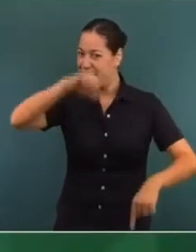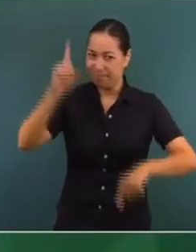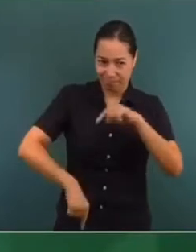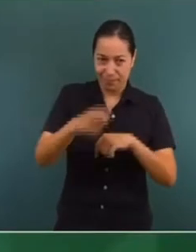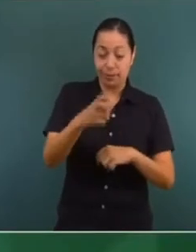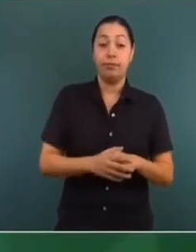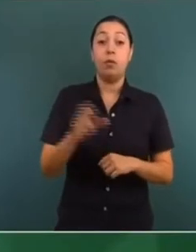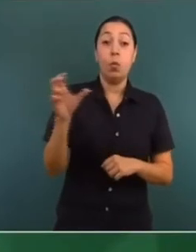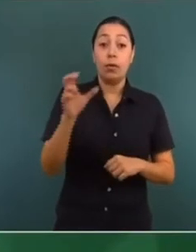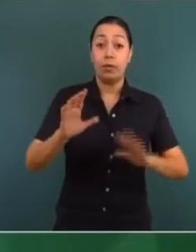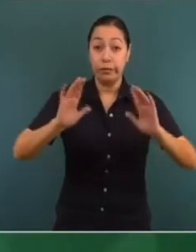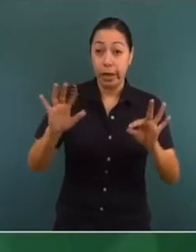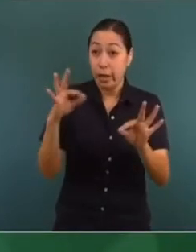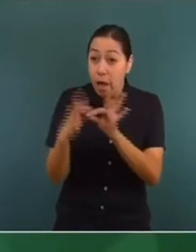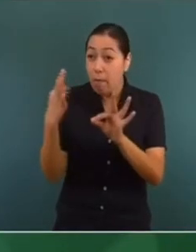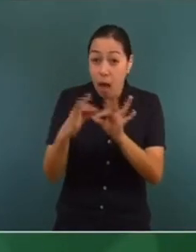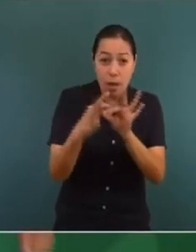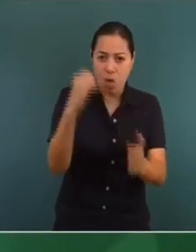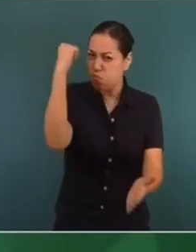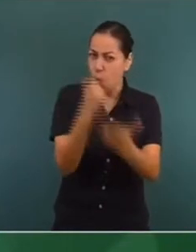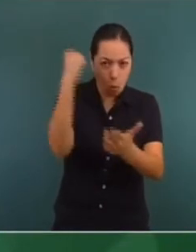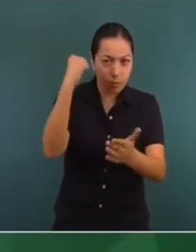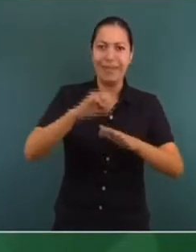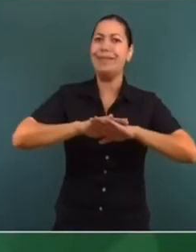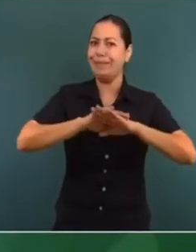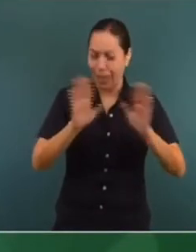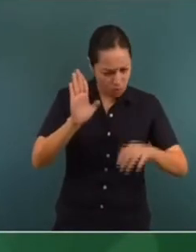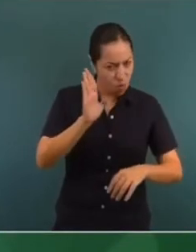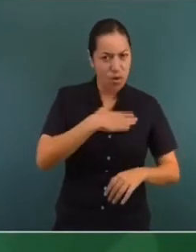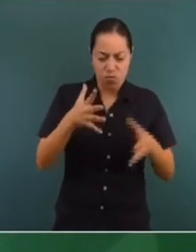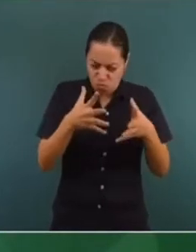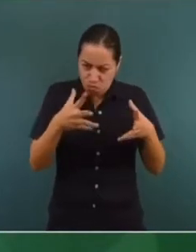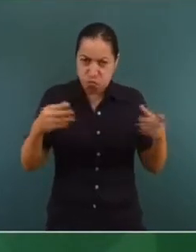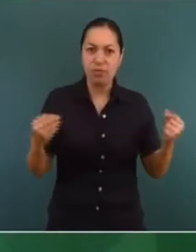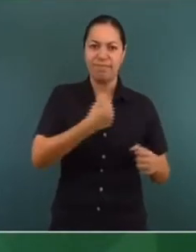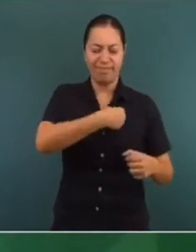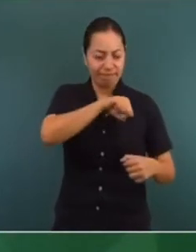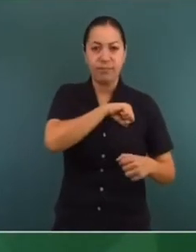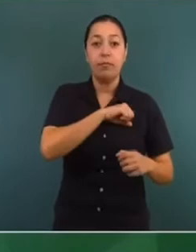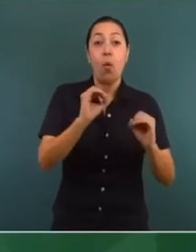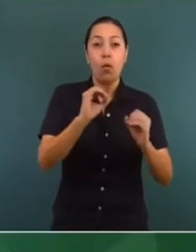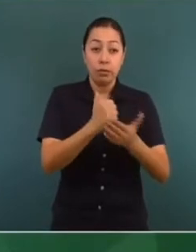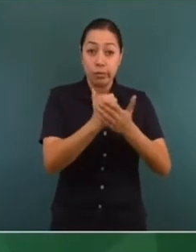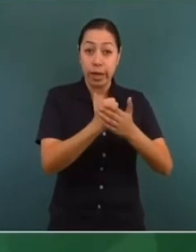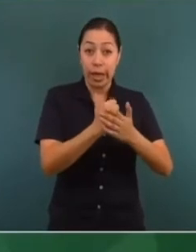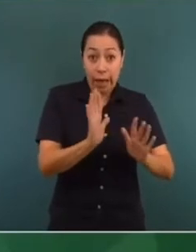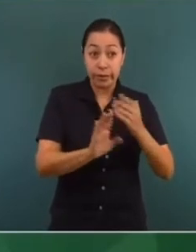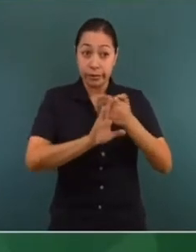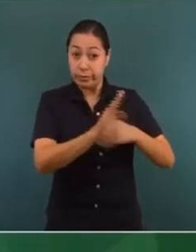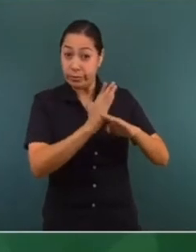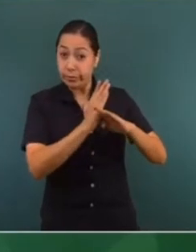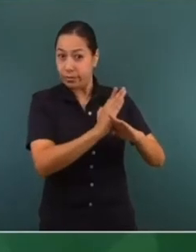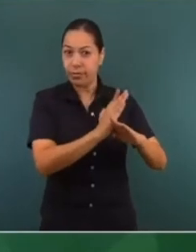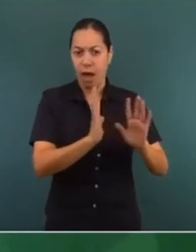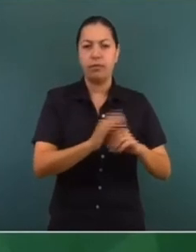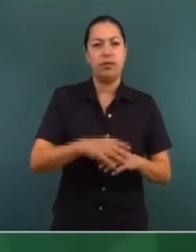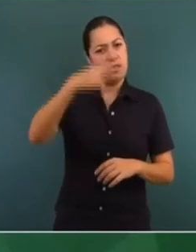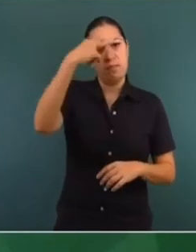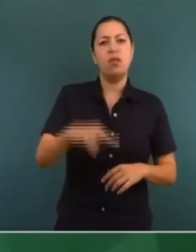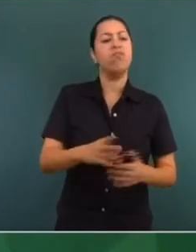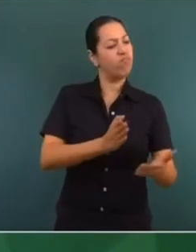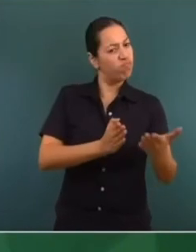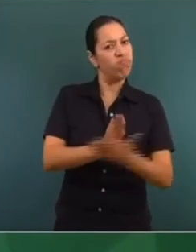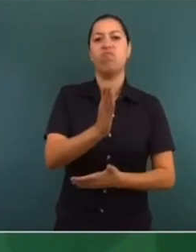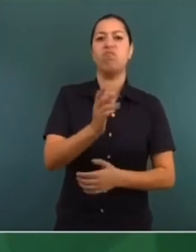certifique que es buena la vacuna, que ayuda a prevenir el virus, México tiene acceso